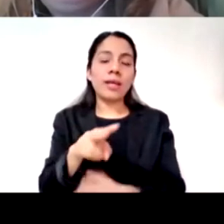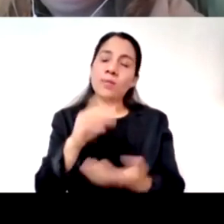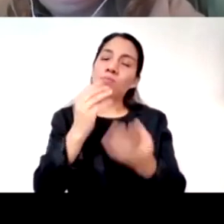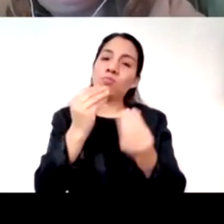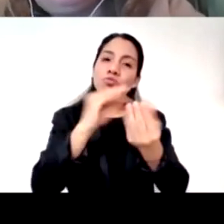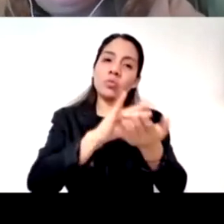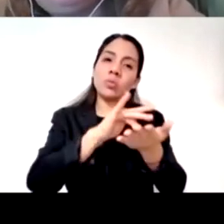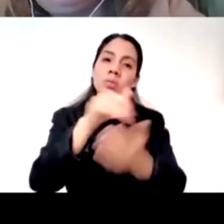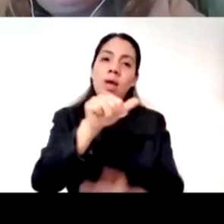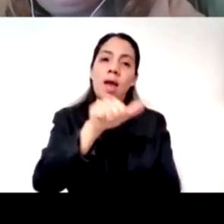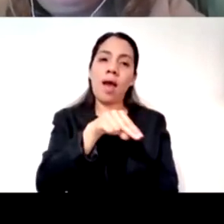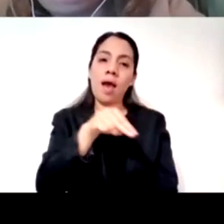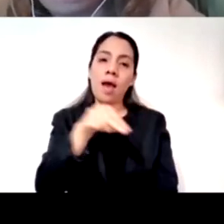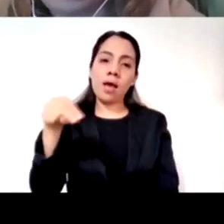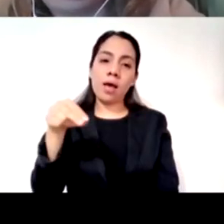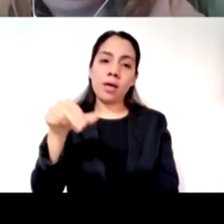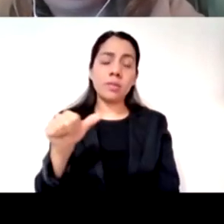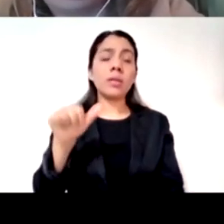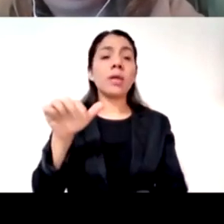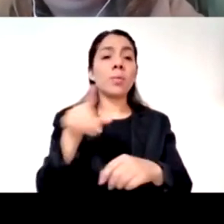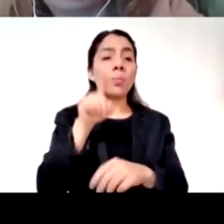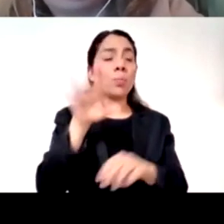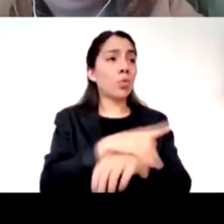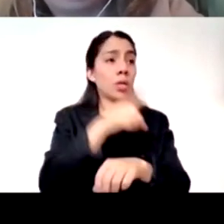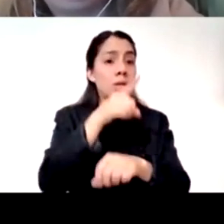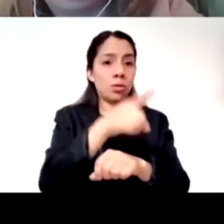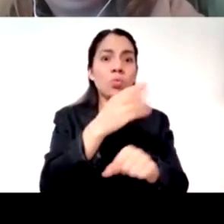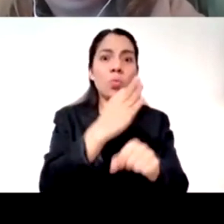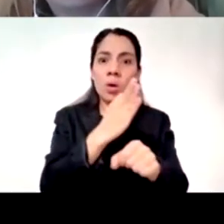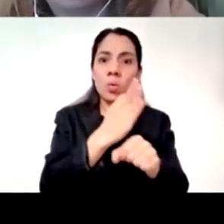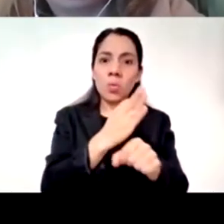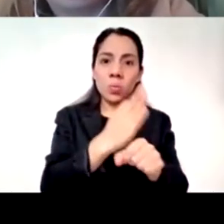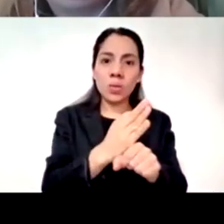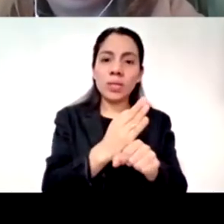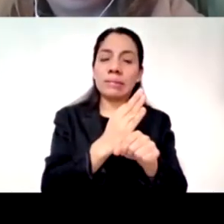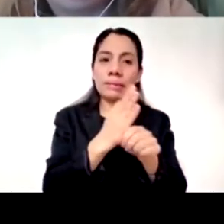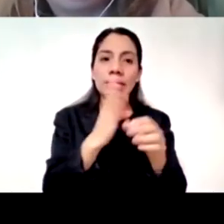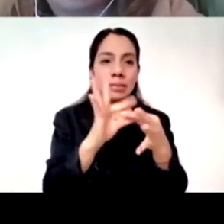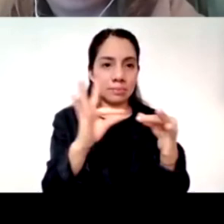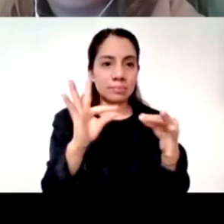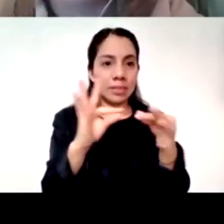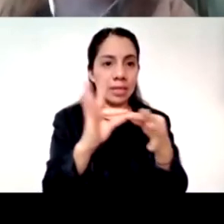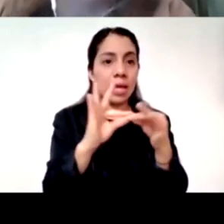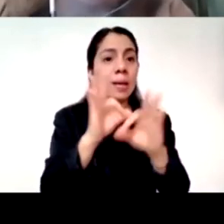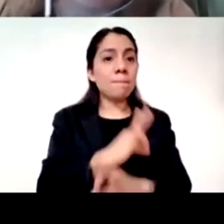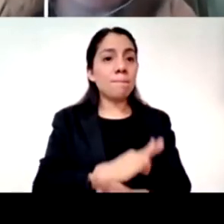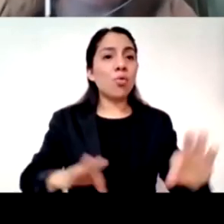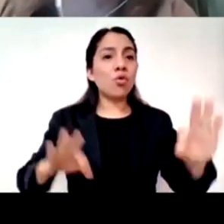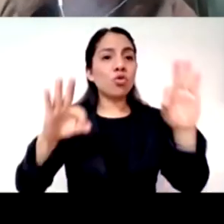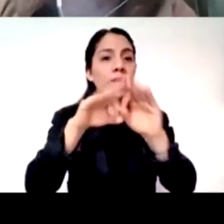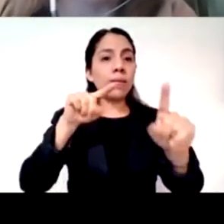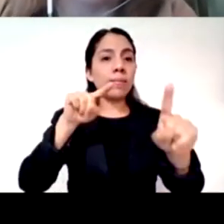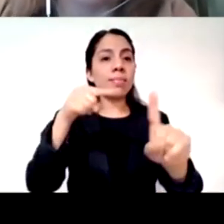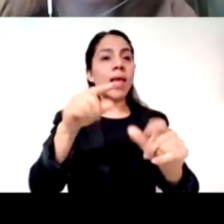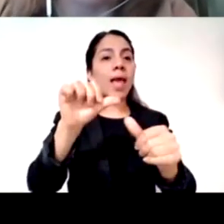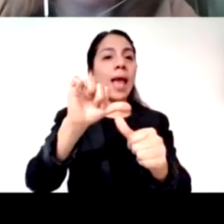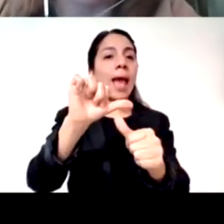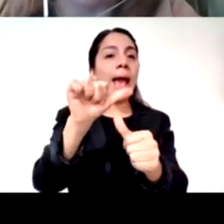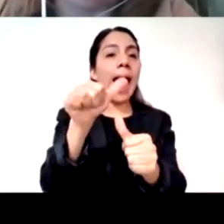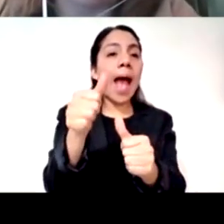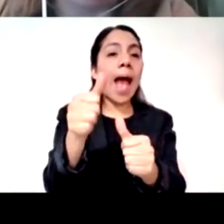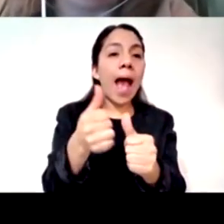el que nos des este elemento que ha salido pero poquito del arte ¿no? del ejercicio